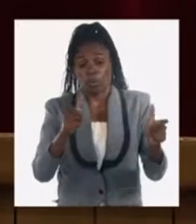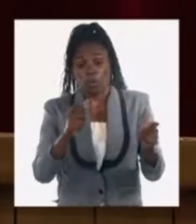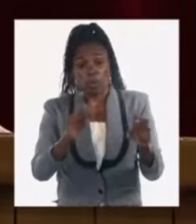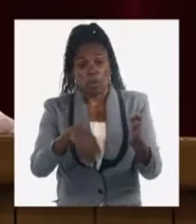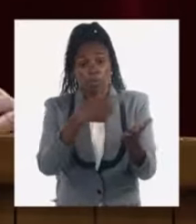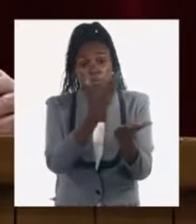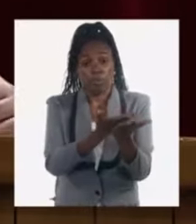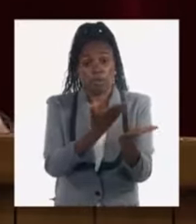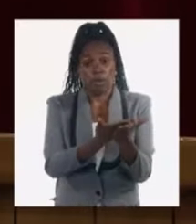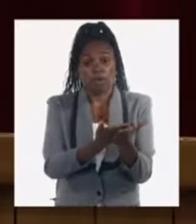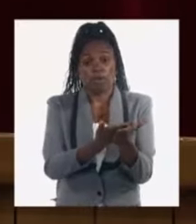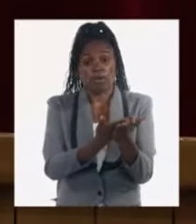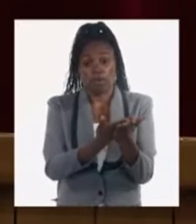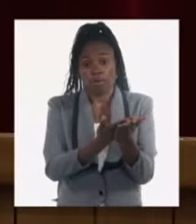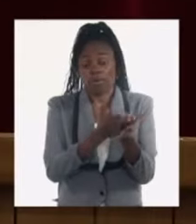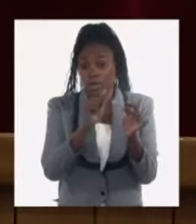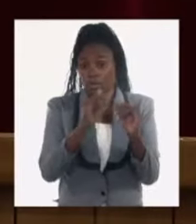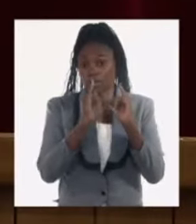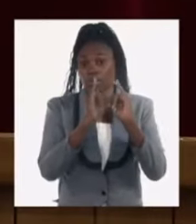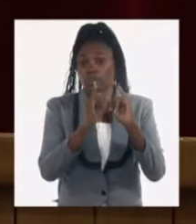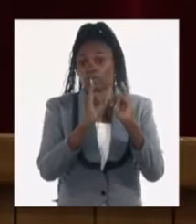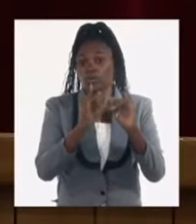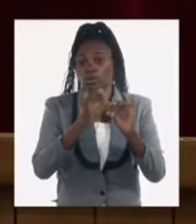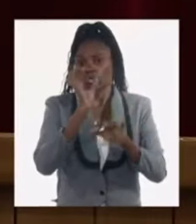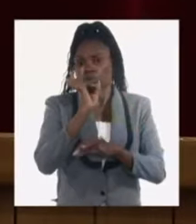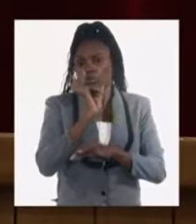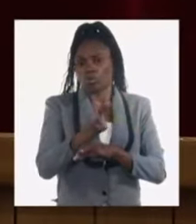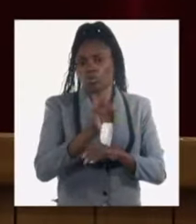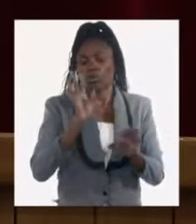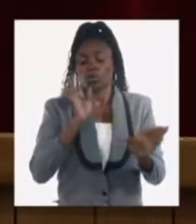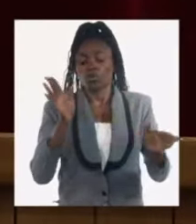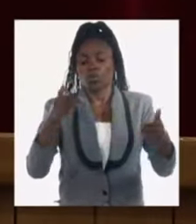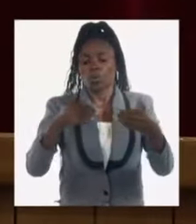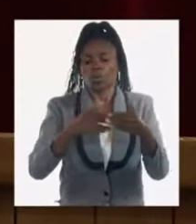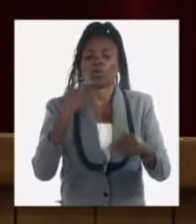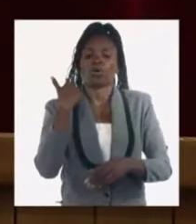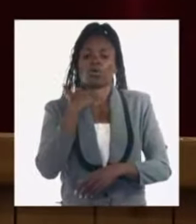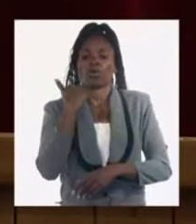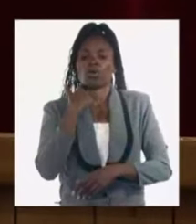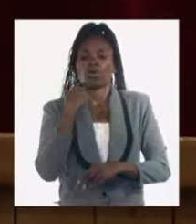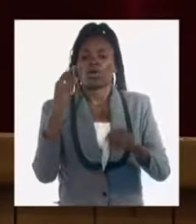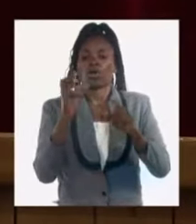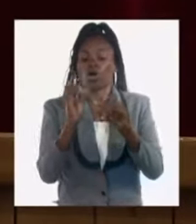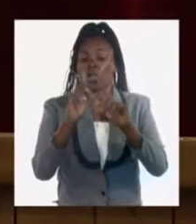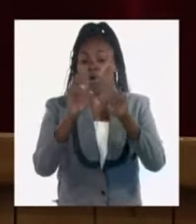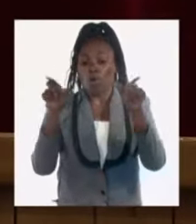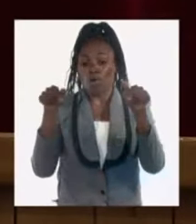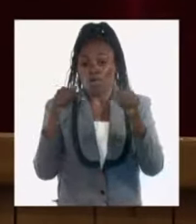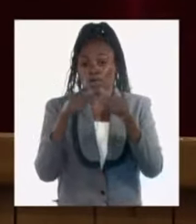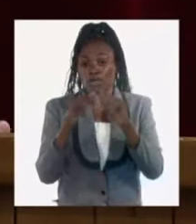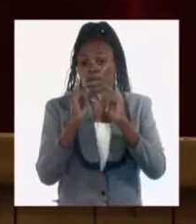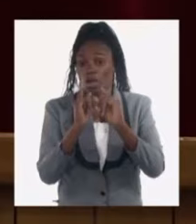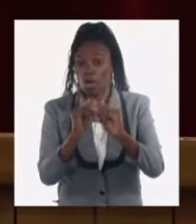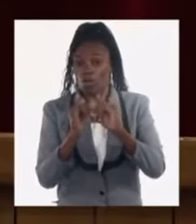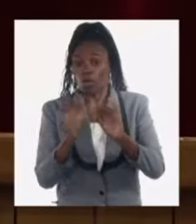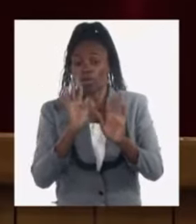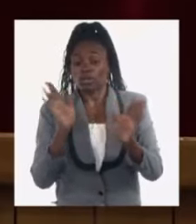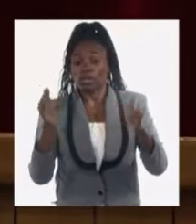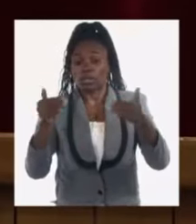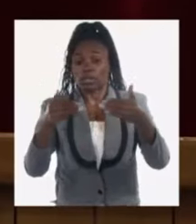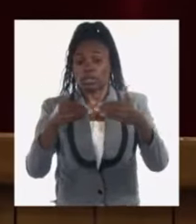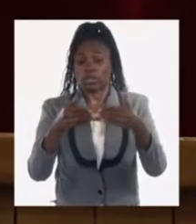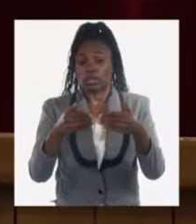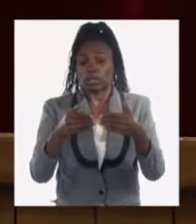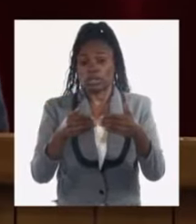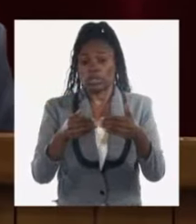y probablemente esta información la daremos de manera oficial cuando concluya el año y la Oficina Nacional de Estadística e Información ya concluye entonces